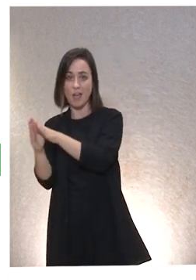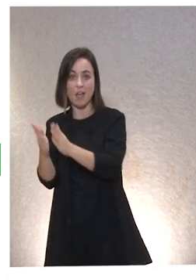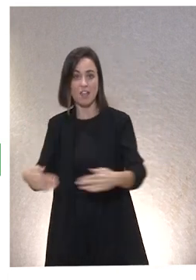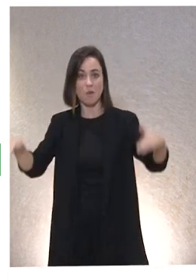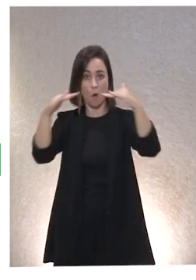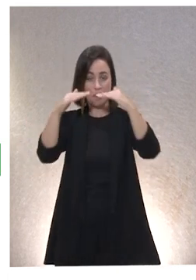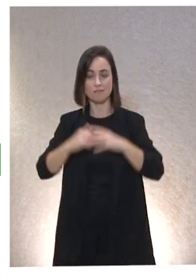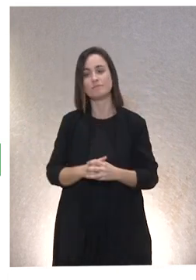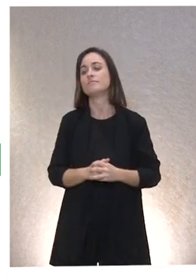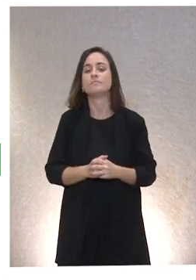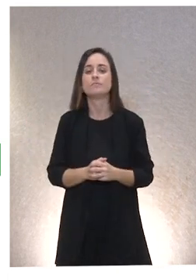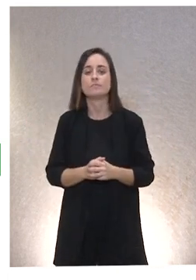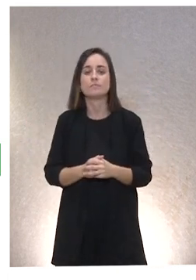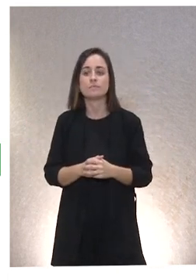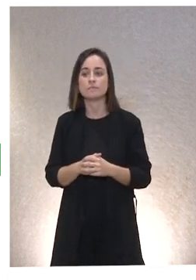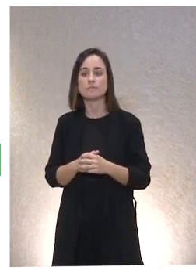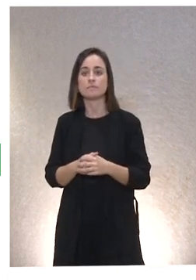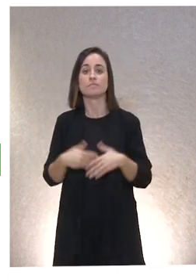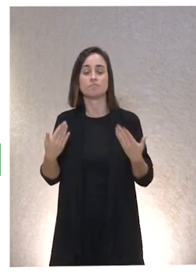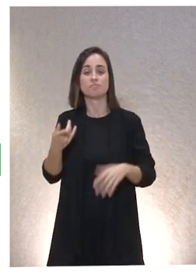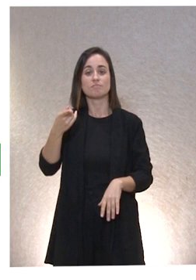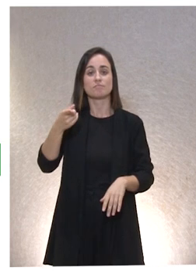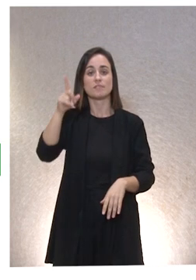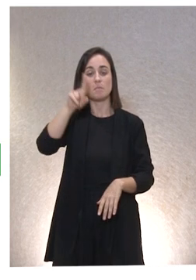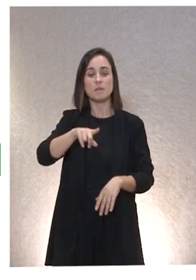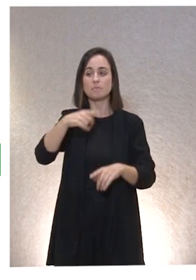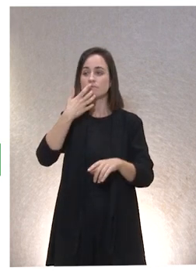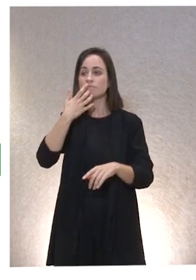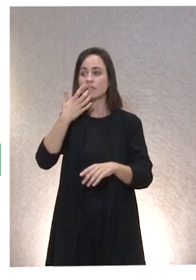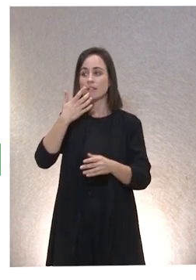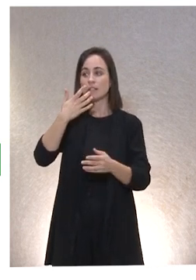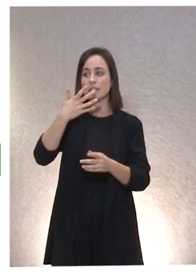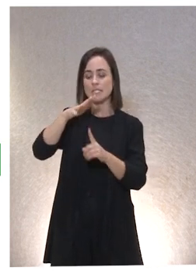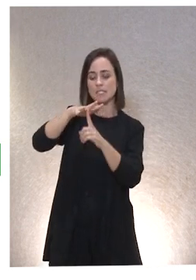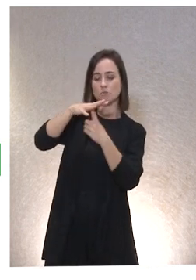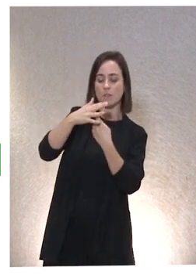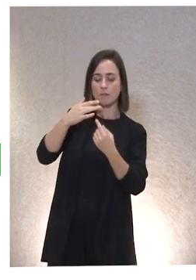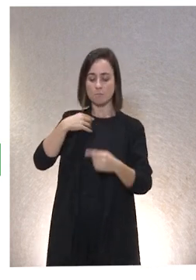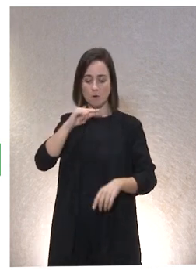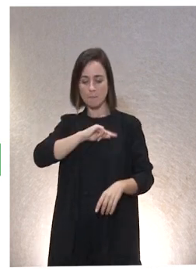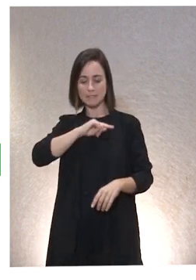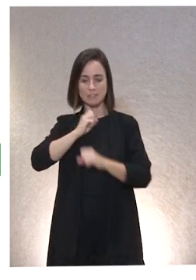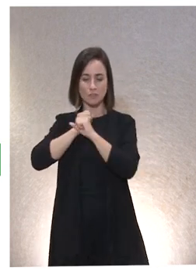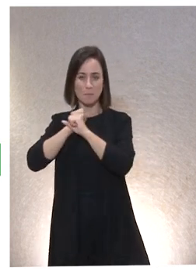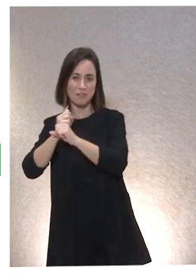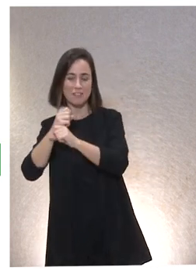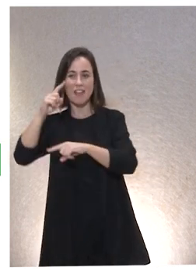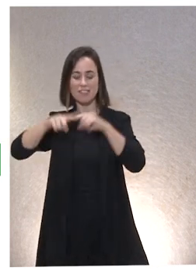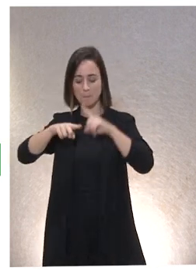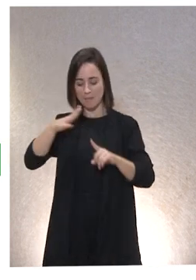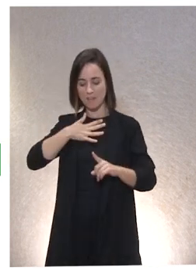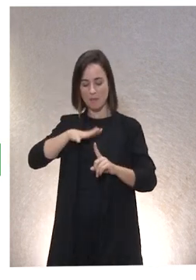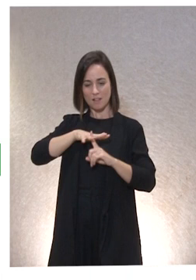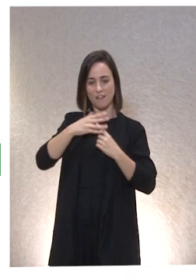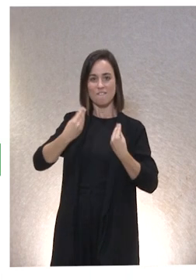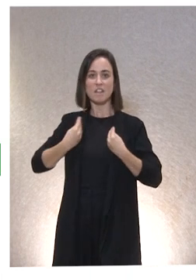Y, después, hay que tener en cuenta que las concreciones de la dependencia fluctúan entre las personas según sus circunstancias y a